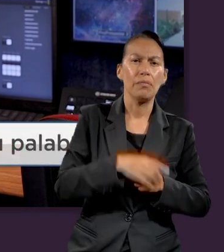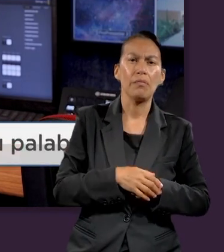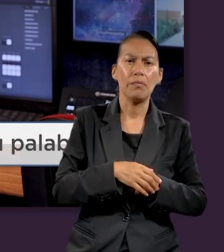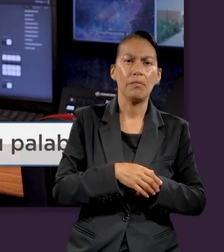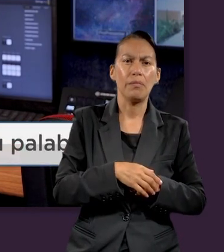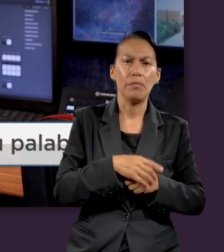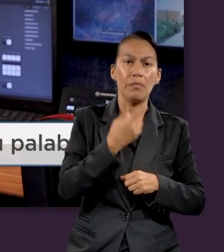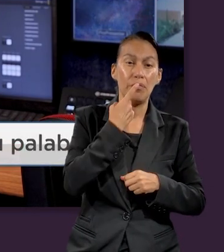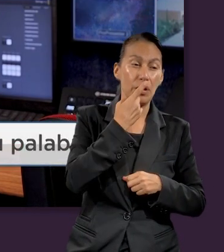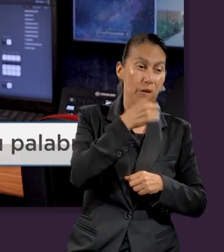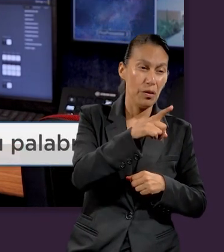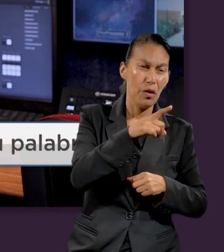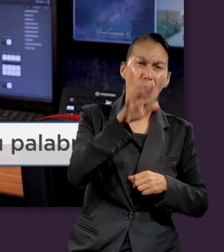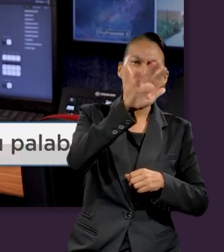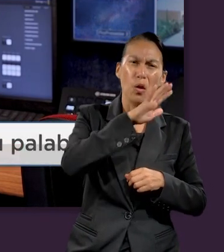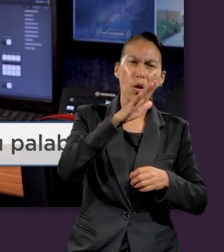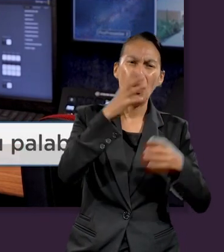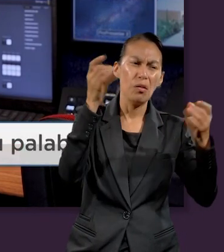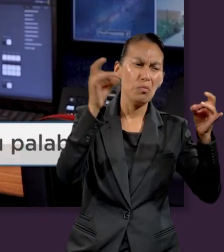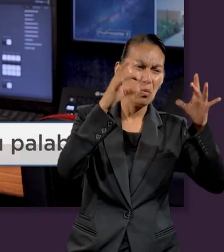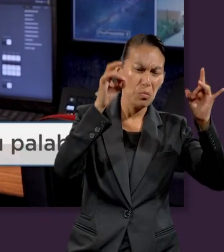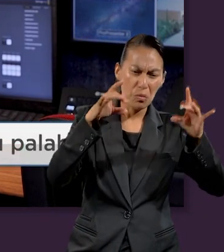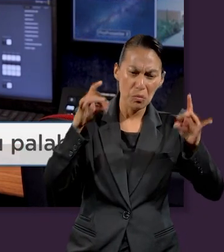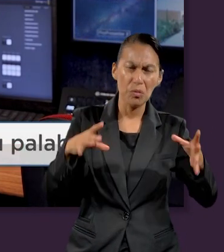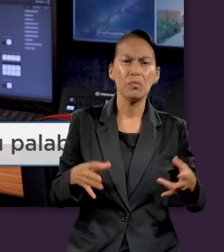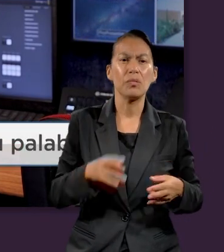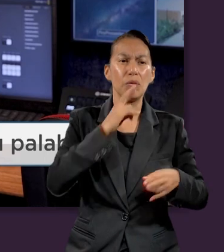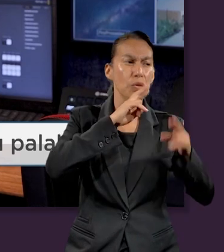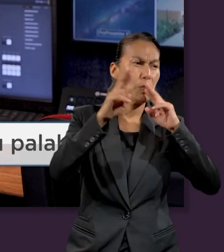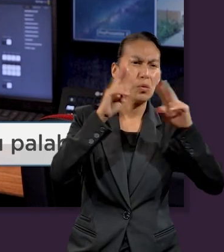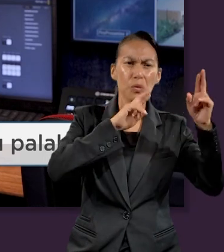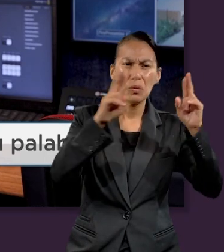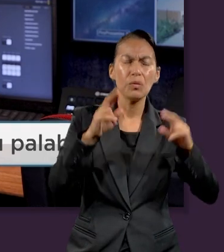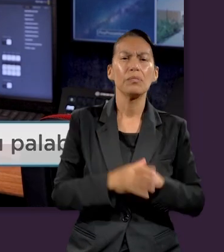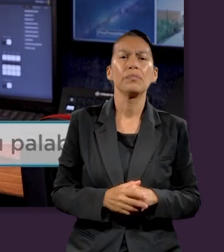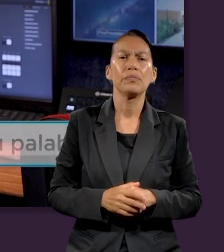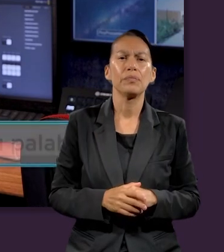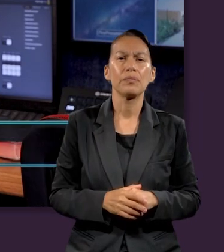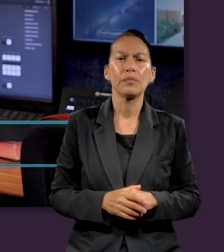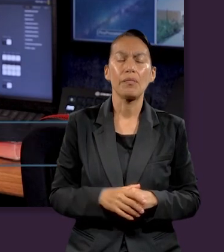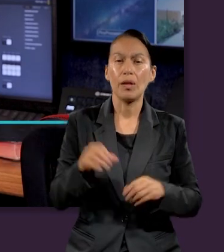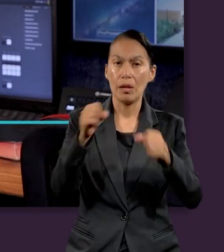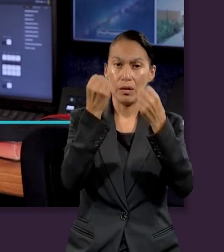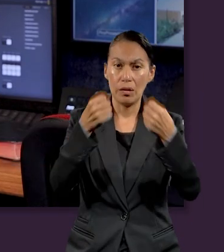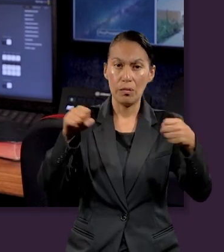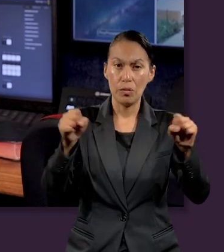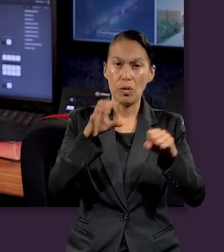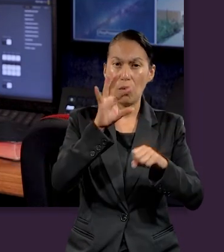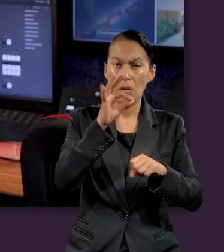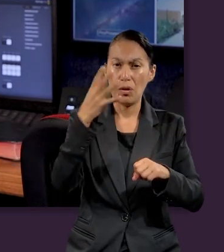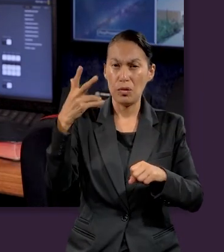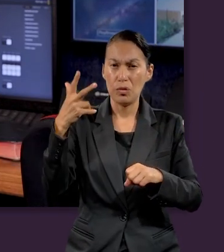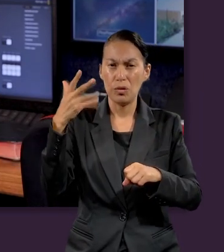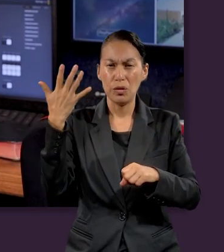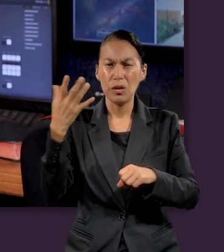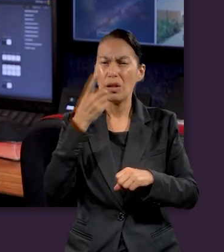su palabra. Él dijo, Él mandó y todo existió. El Salmo 148, 5 reitera